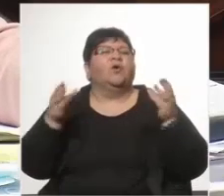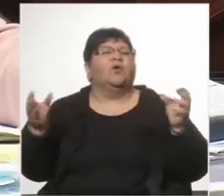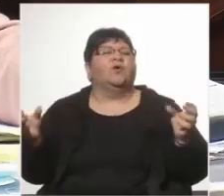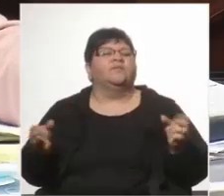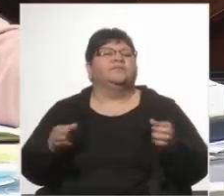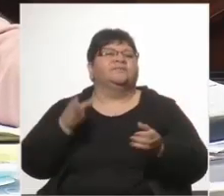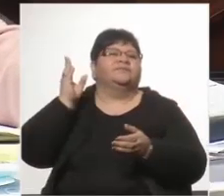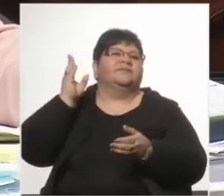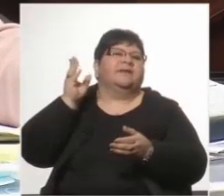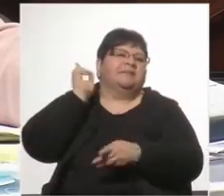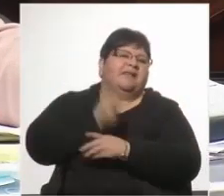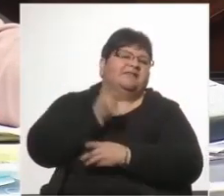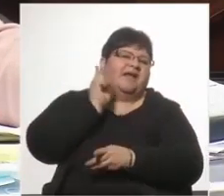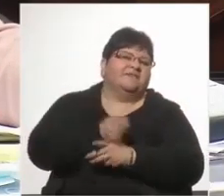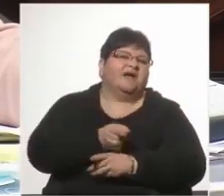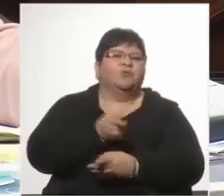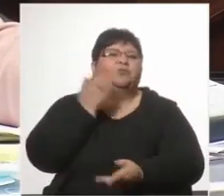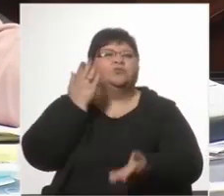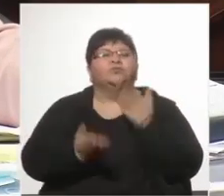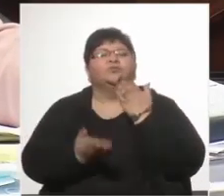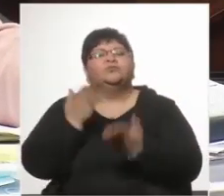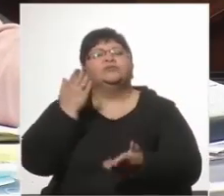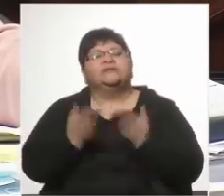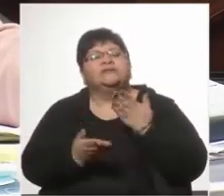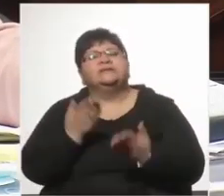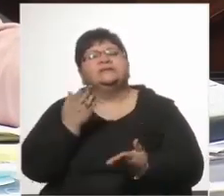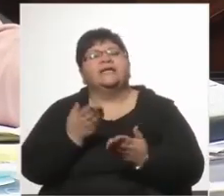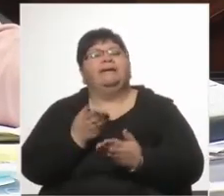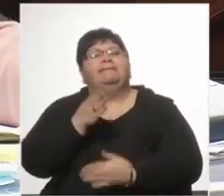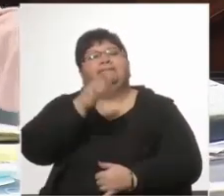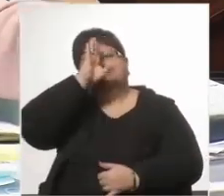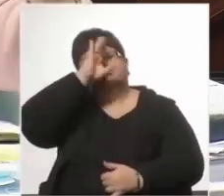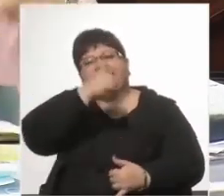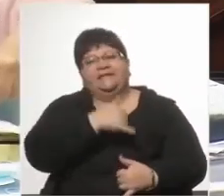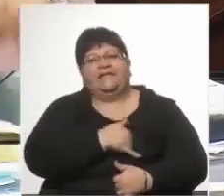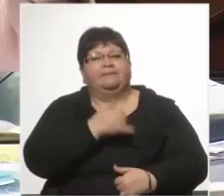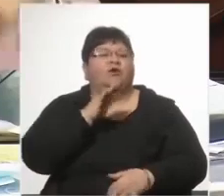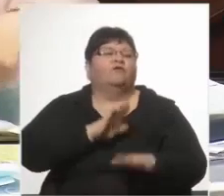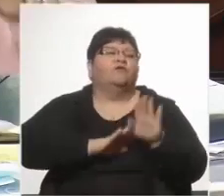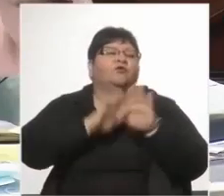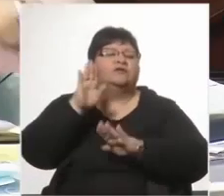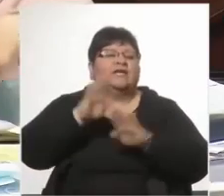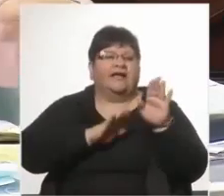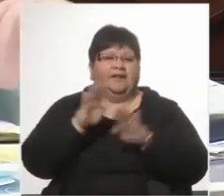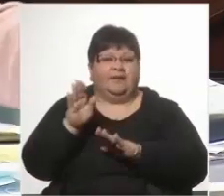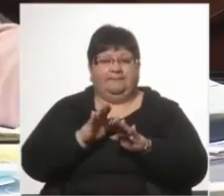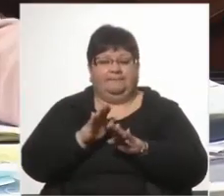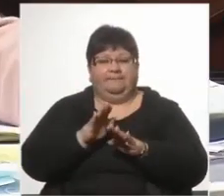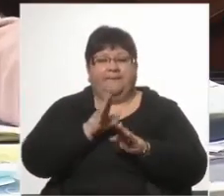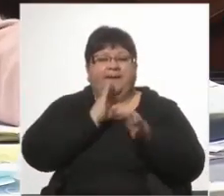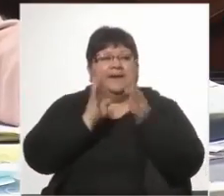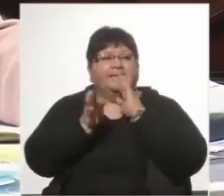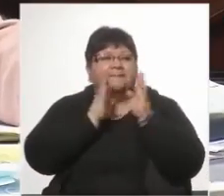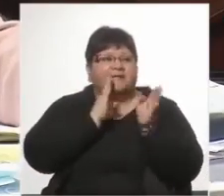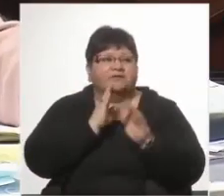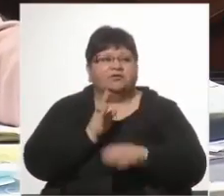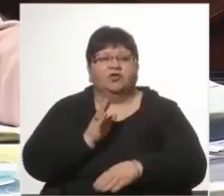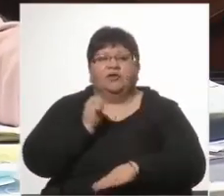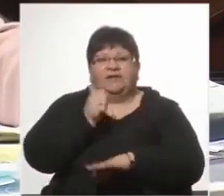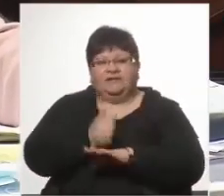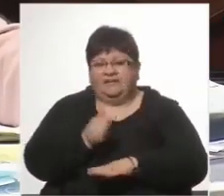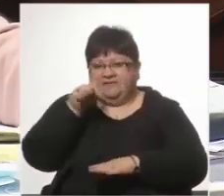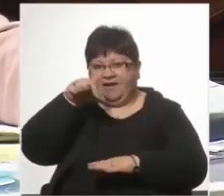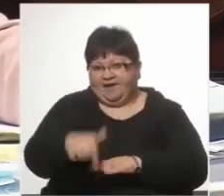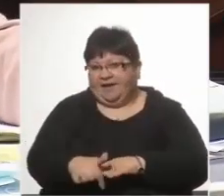me gustó, no. Pero fue votado por el Parlamento que estaba sentado acá, el Estado de Guerra